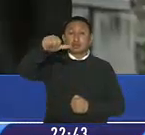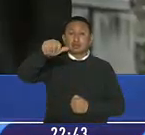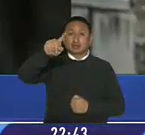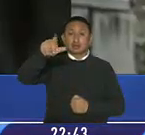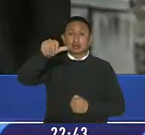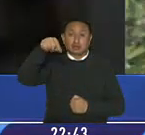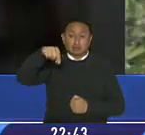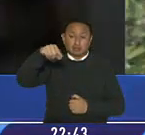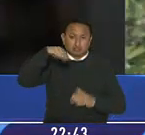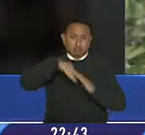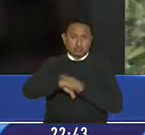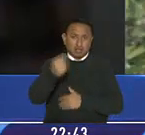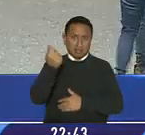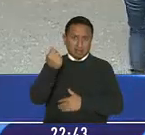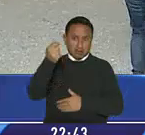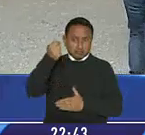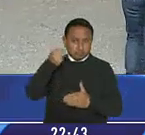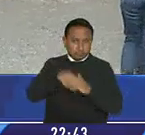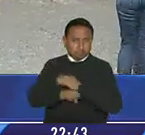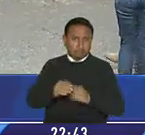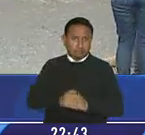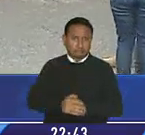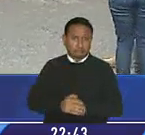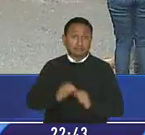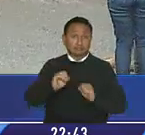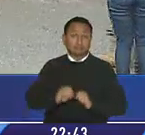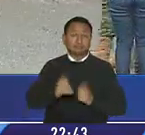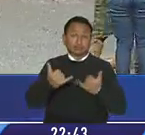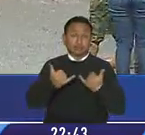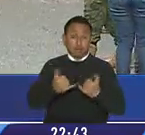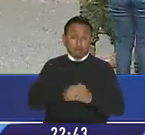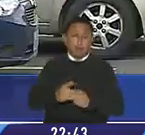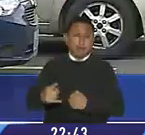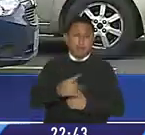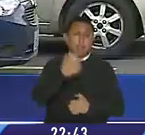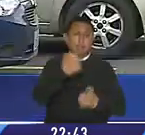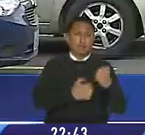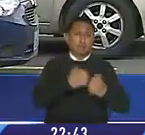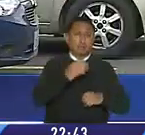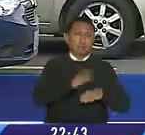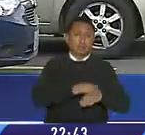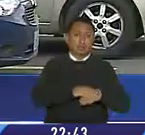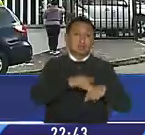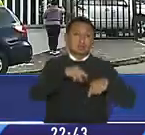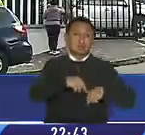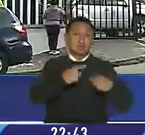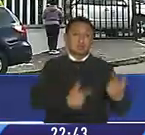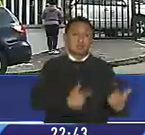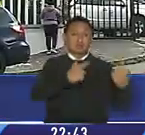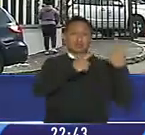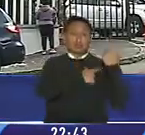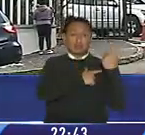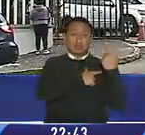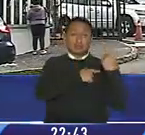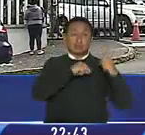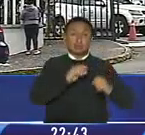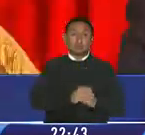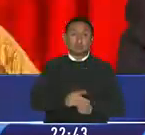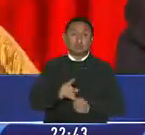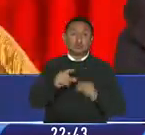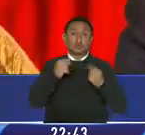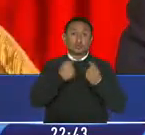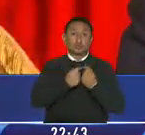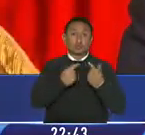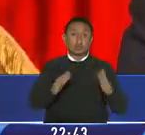defensa con fajos de dinero la salida de Hernández se da en medio de los cuestionamientos por la presencia de militares en las denominadas pirámides